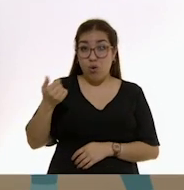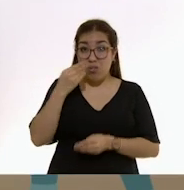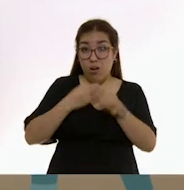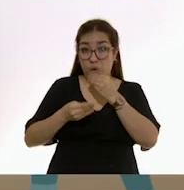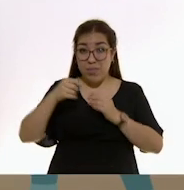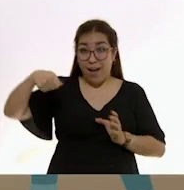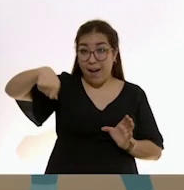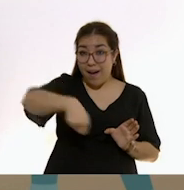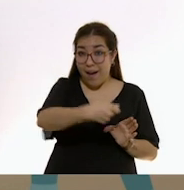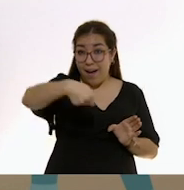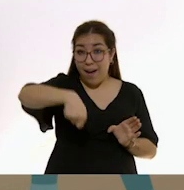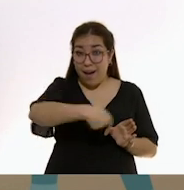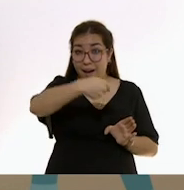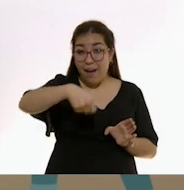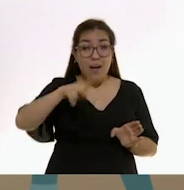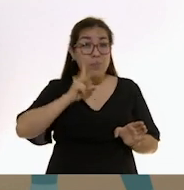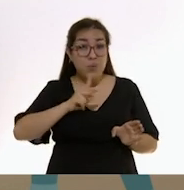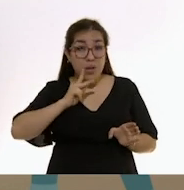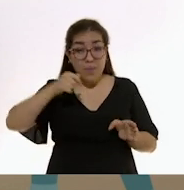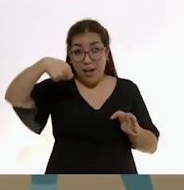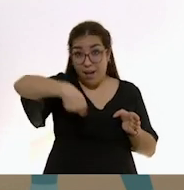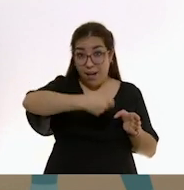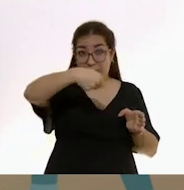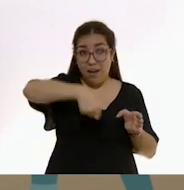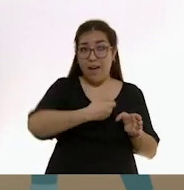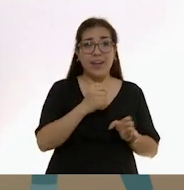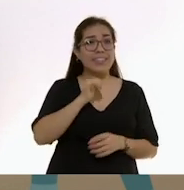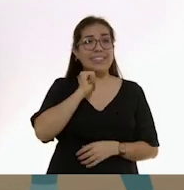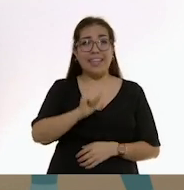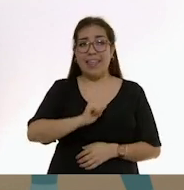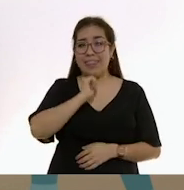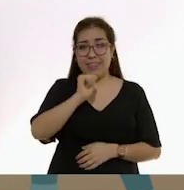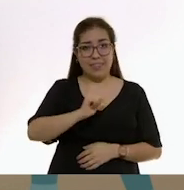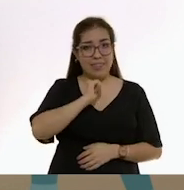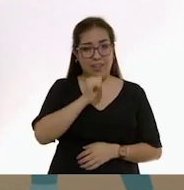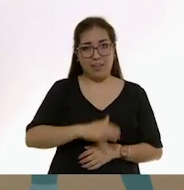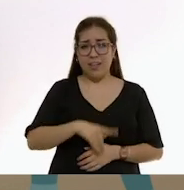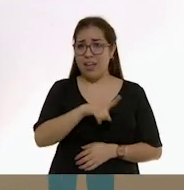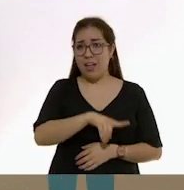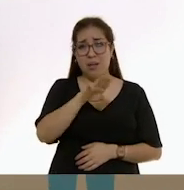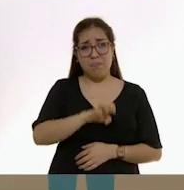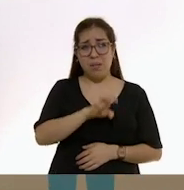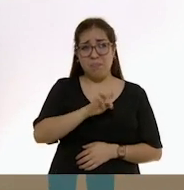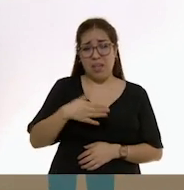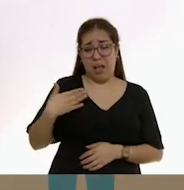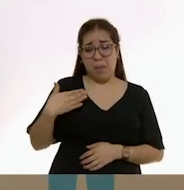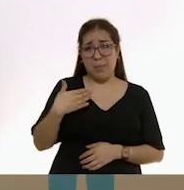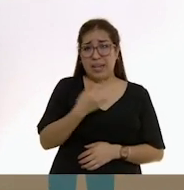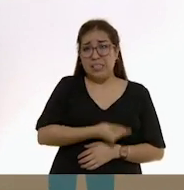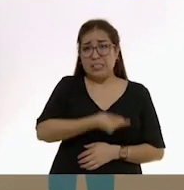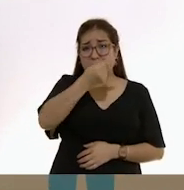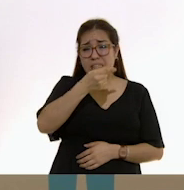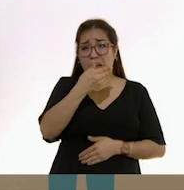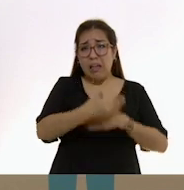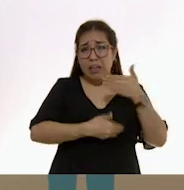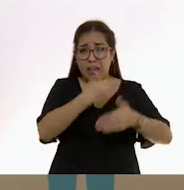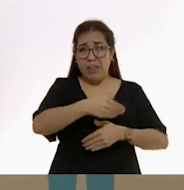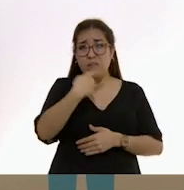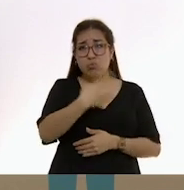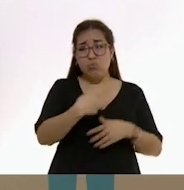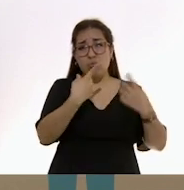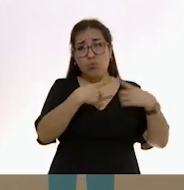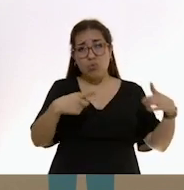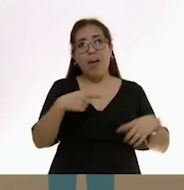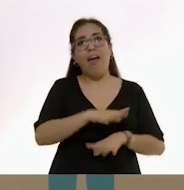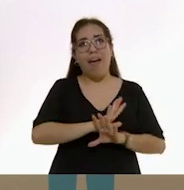para preparar el estómago del bebé o para quitarle el antojo. El bebé está creciendo y desarrollándose. Comienza a estar